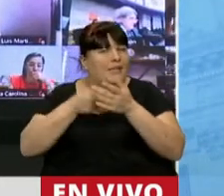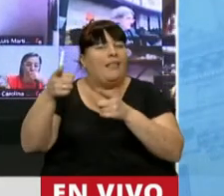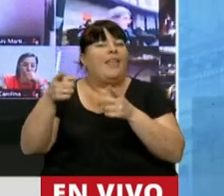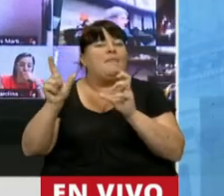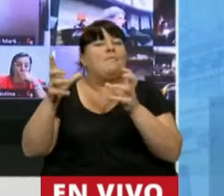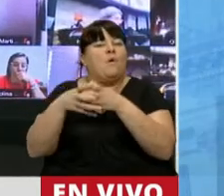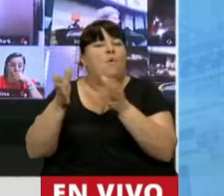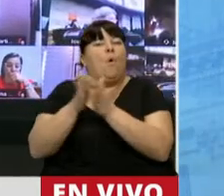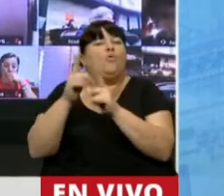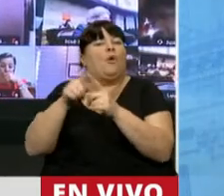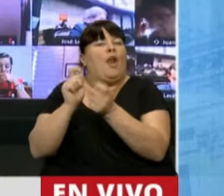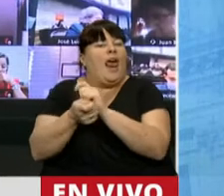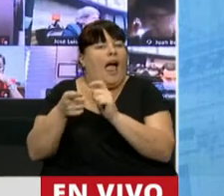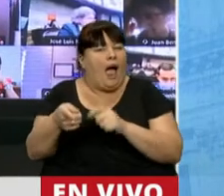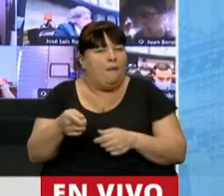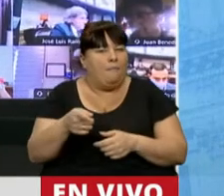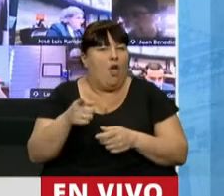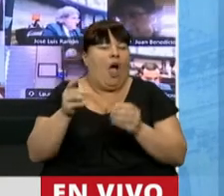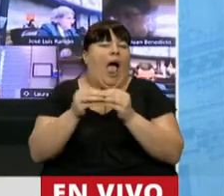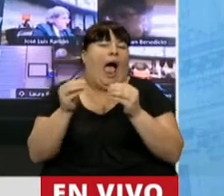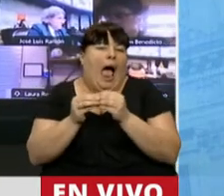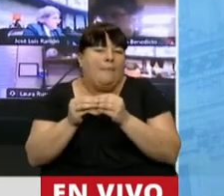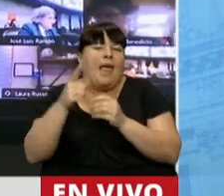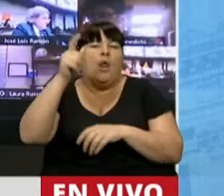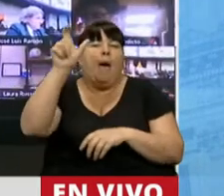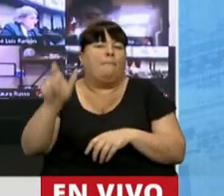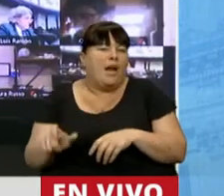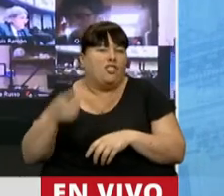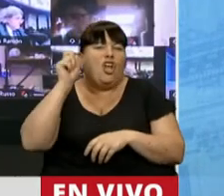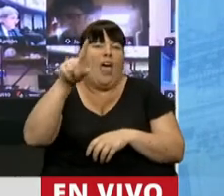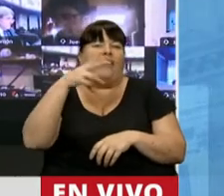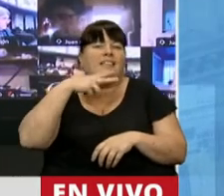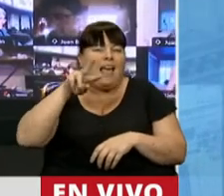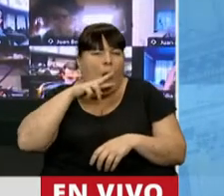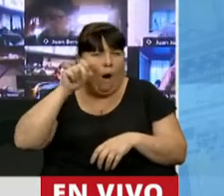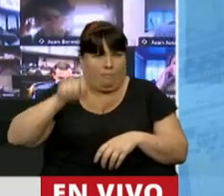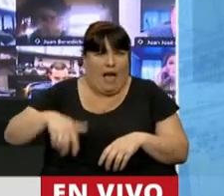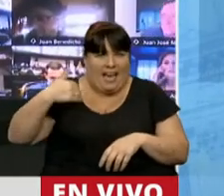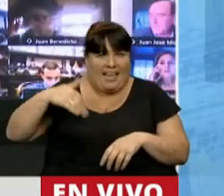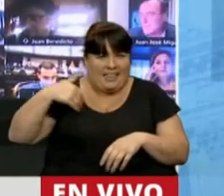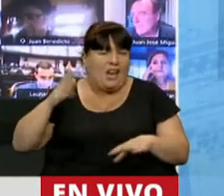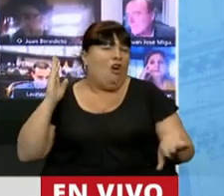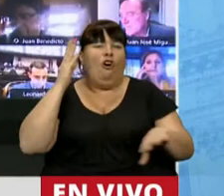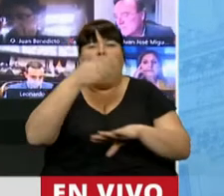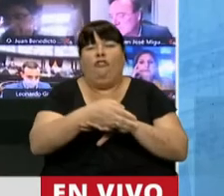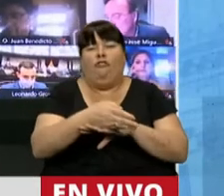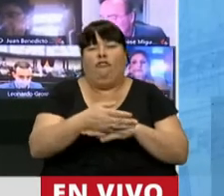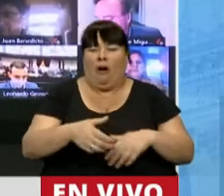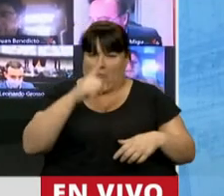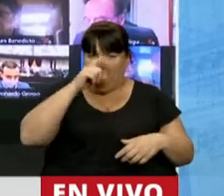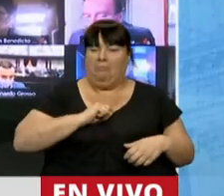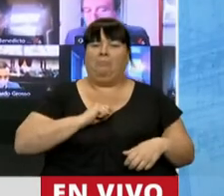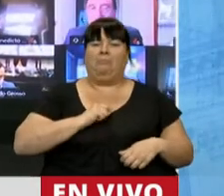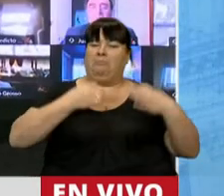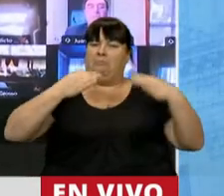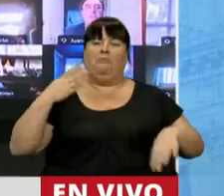por el Cambio de una amiga de una ciudadana sanjuanina y argentina que se presentó con mucho valor y con